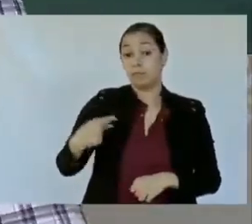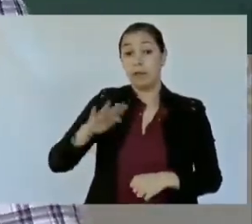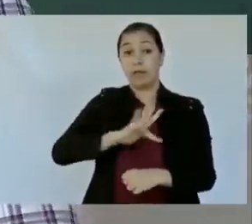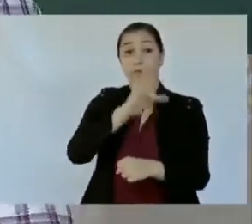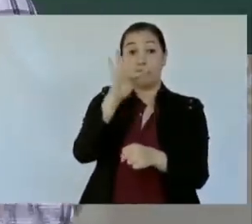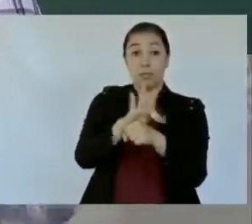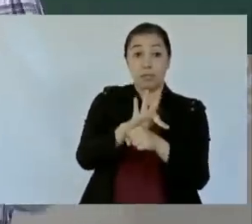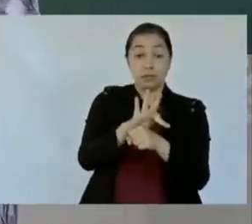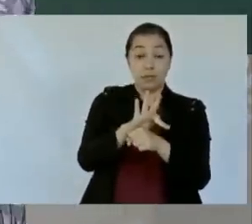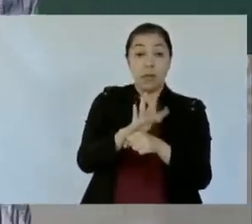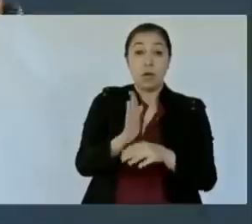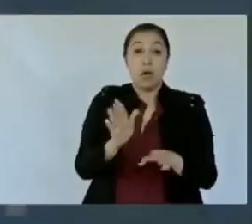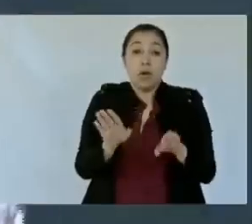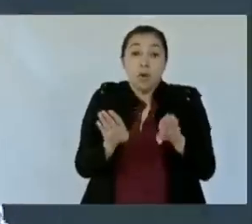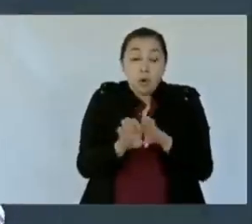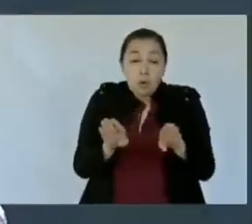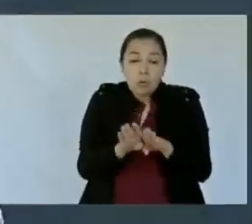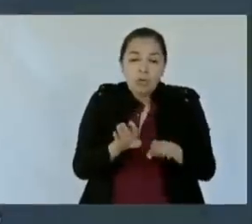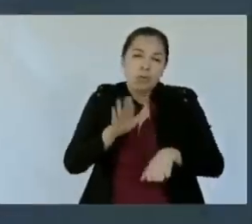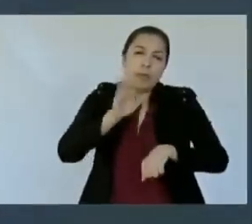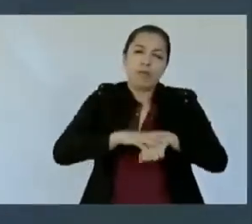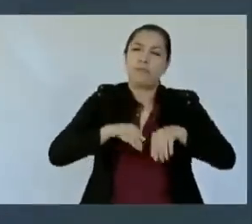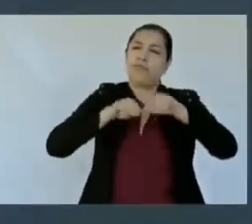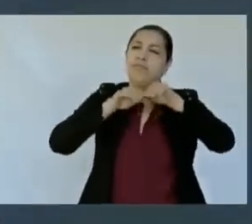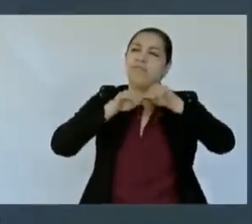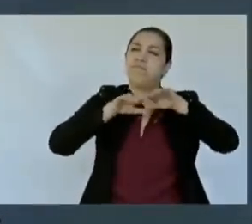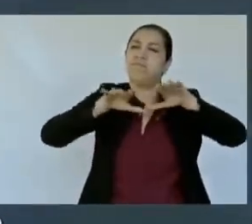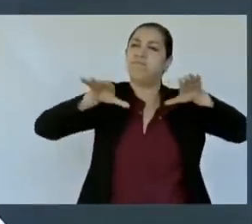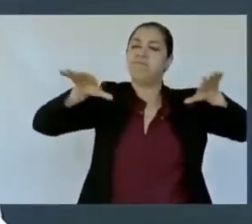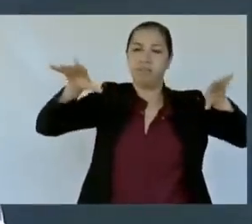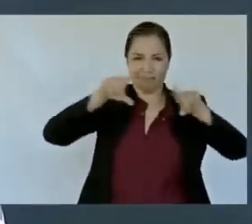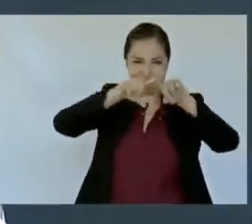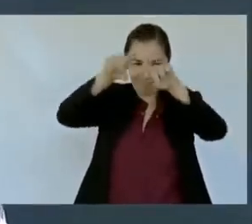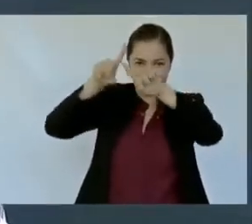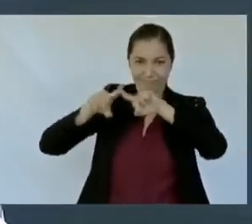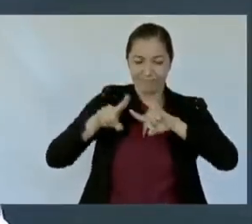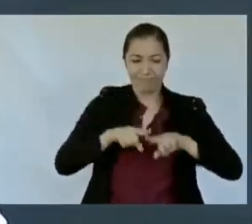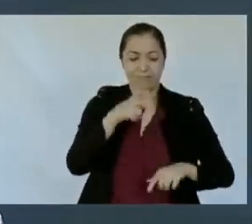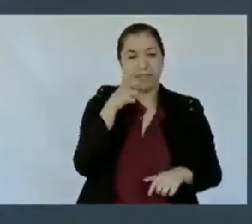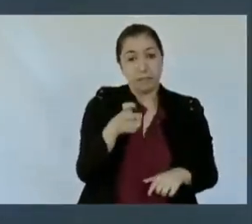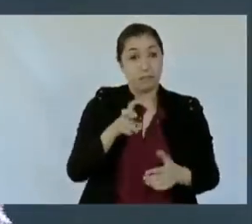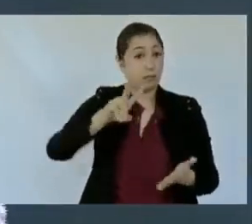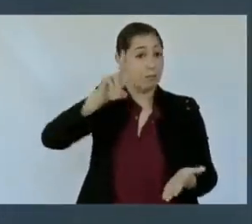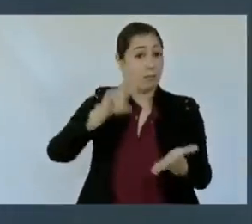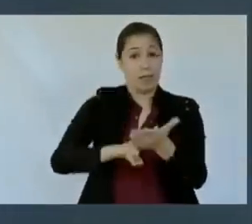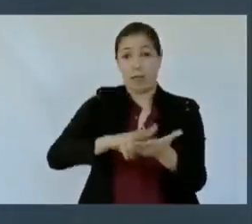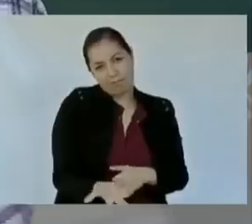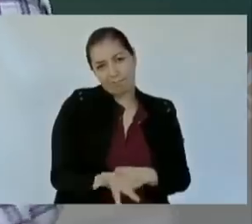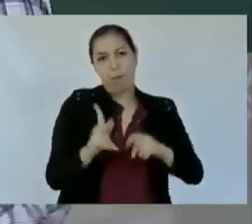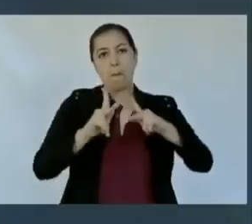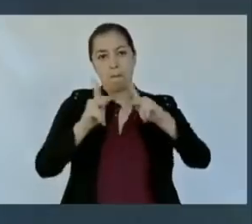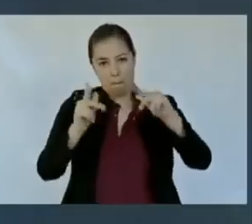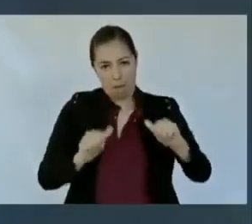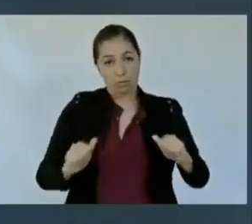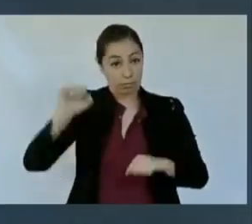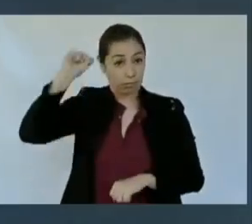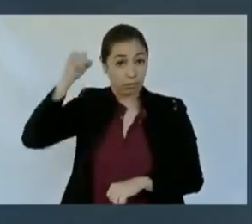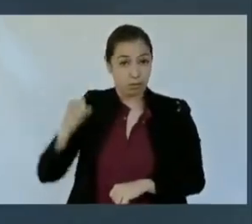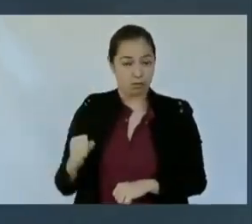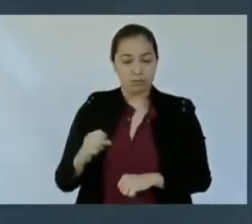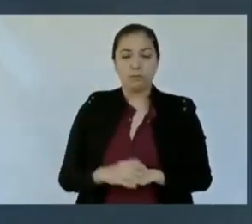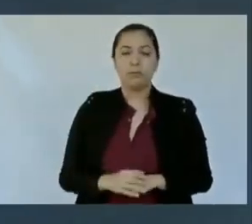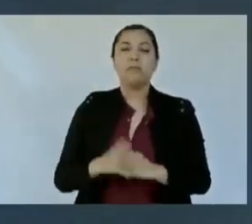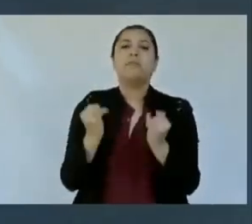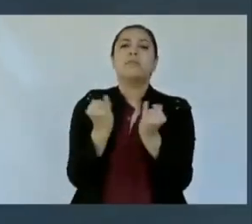el gran mensaje que se manda con esta valiosísima inversión. Agradecerle